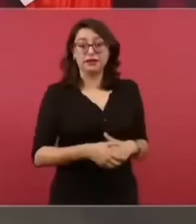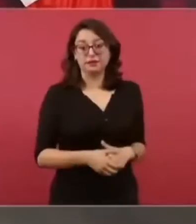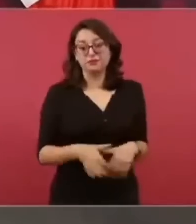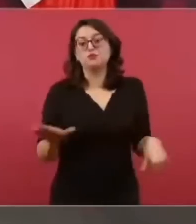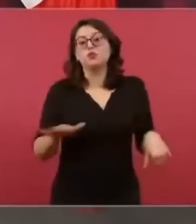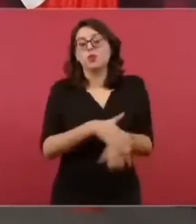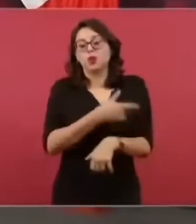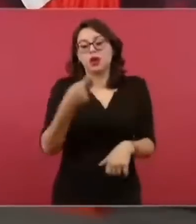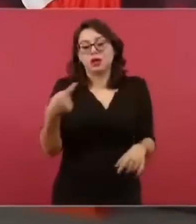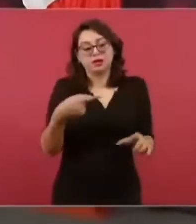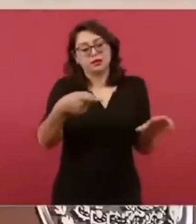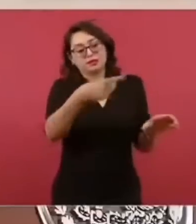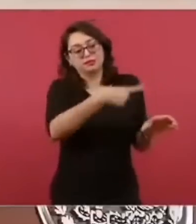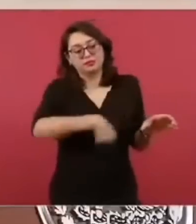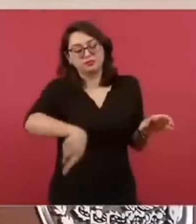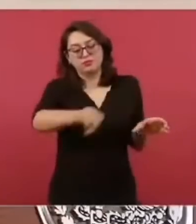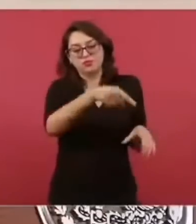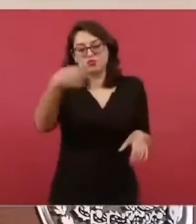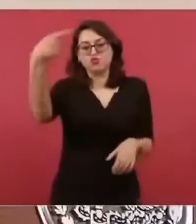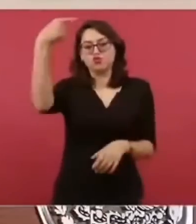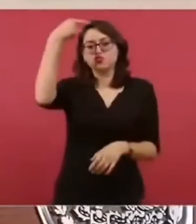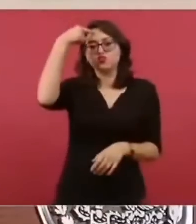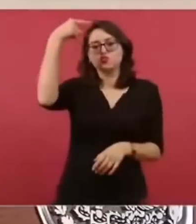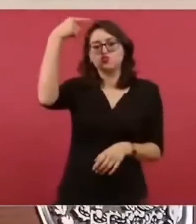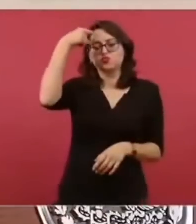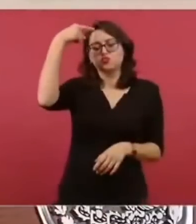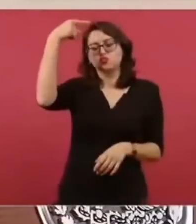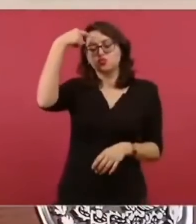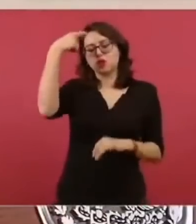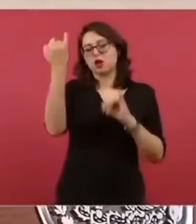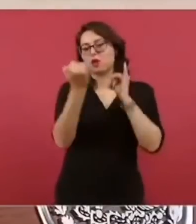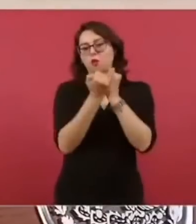De cuando había esclavos, cuando había peones,